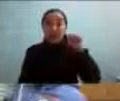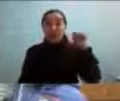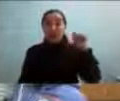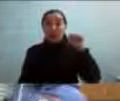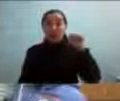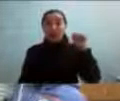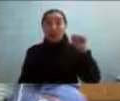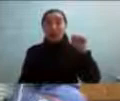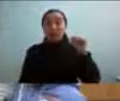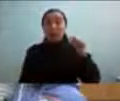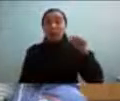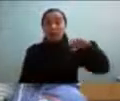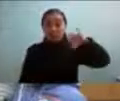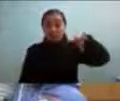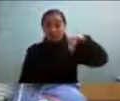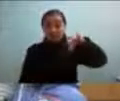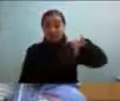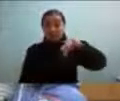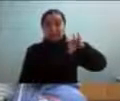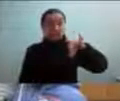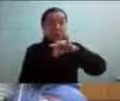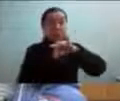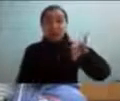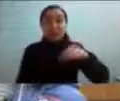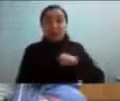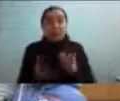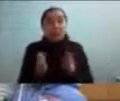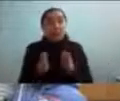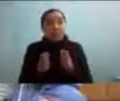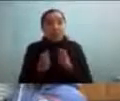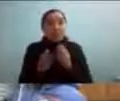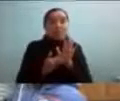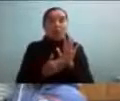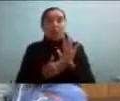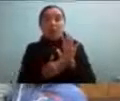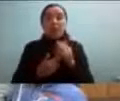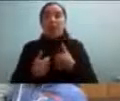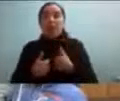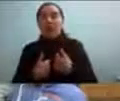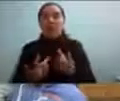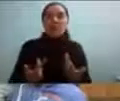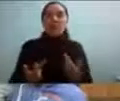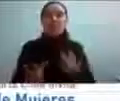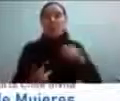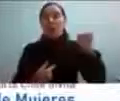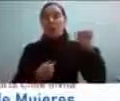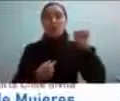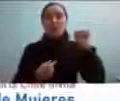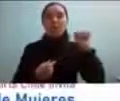aislados y tenemos mucho miedo también como de mostrarnos y de decir que somos autistas